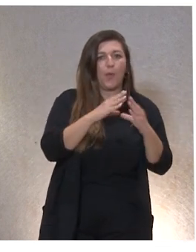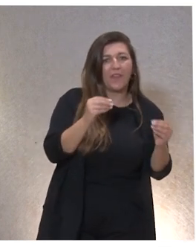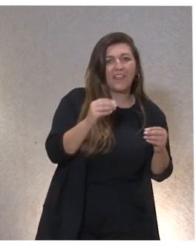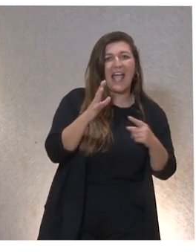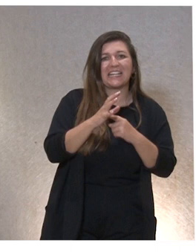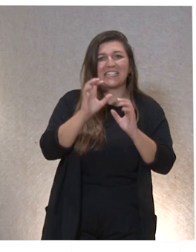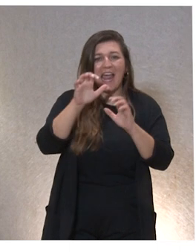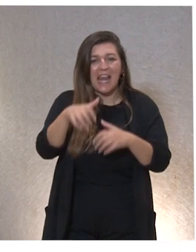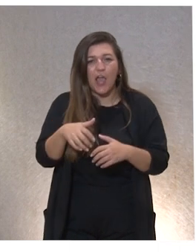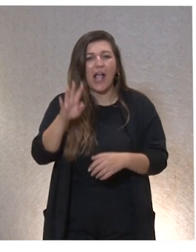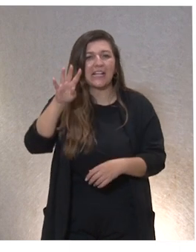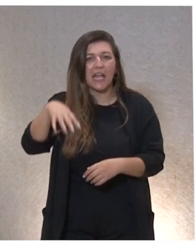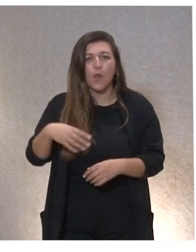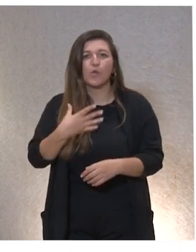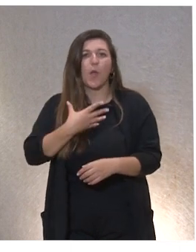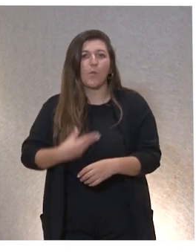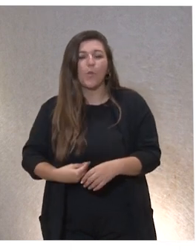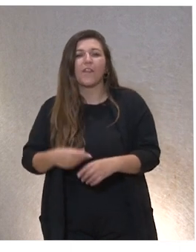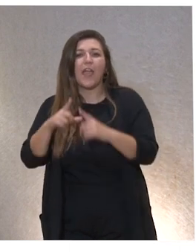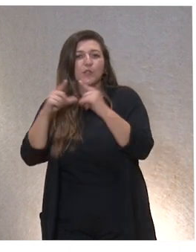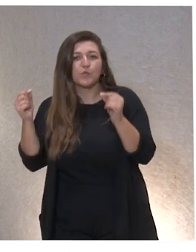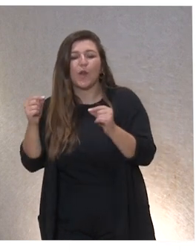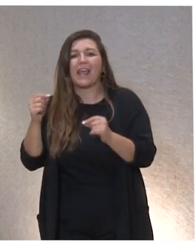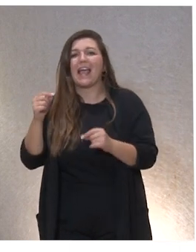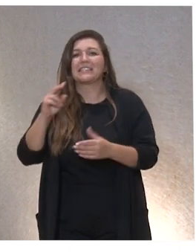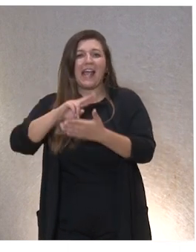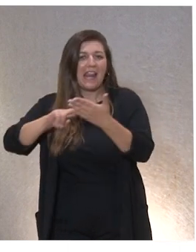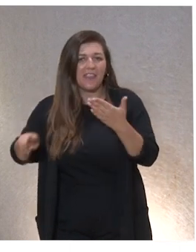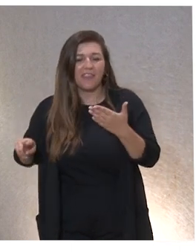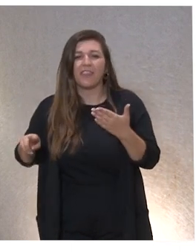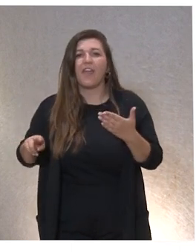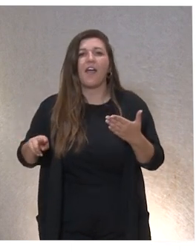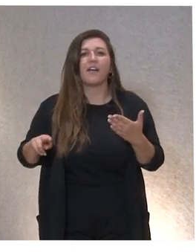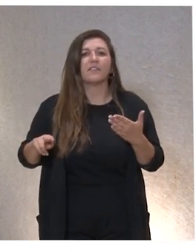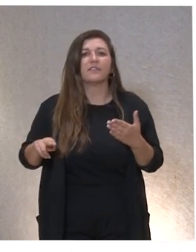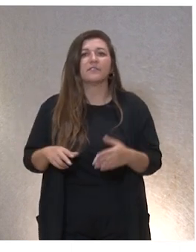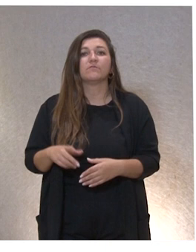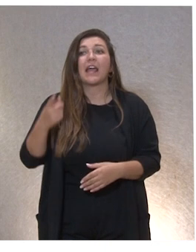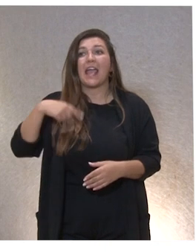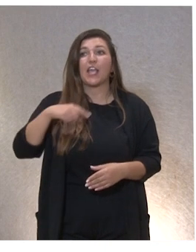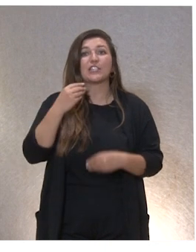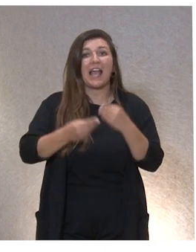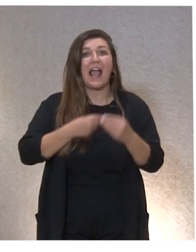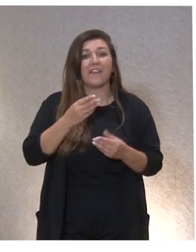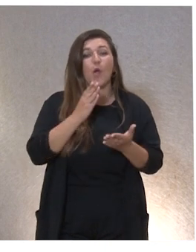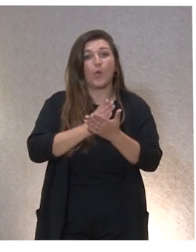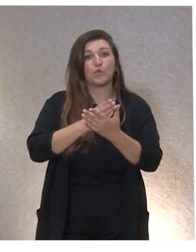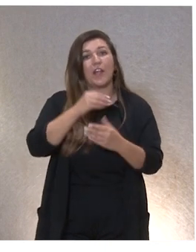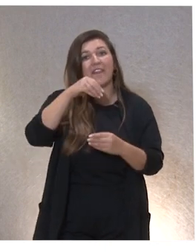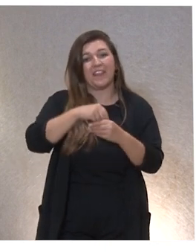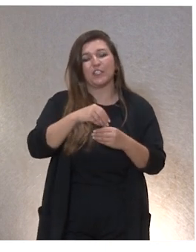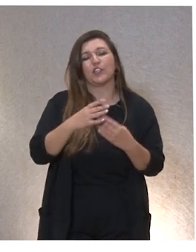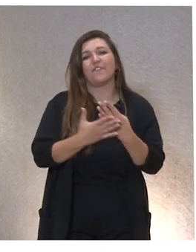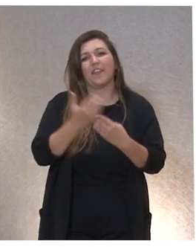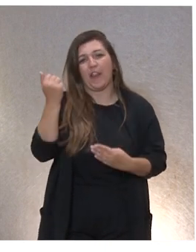León Cataluña Murcia Asturias Galicia han desarrollado este curso en su federación que